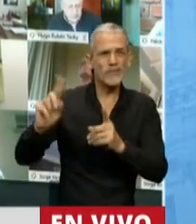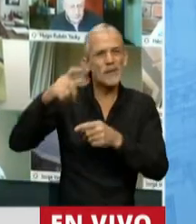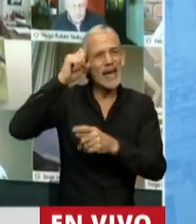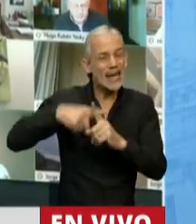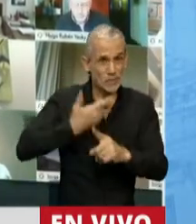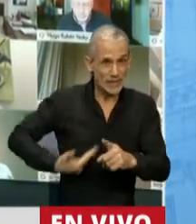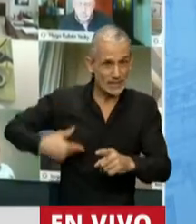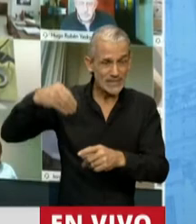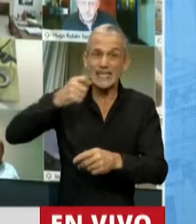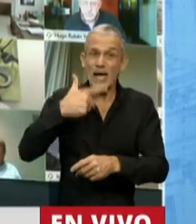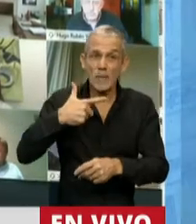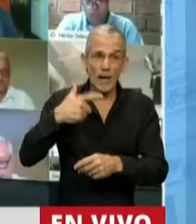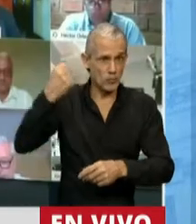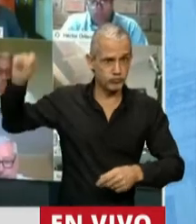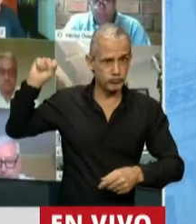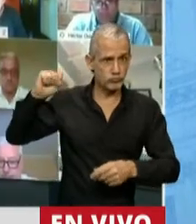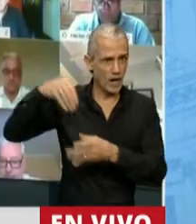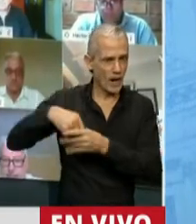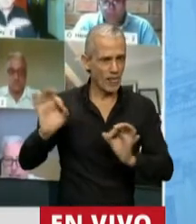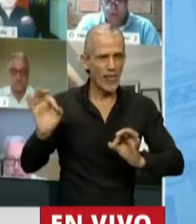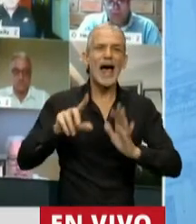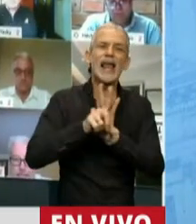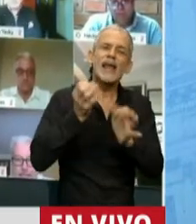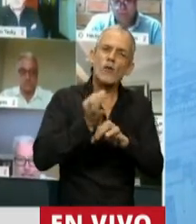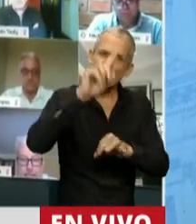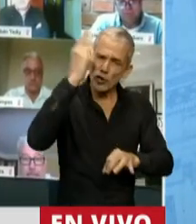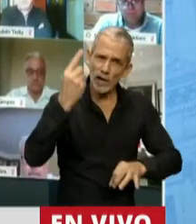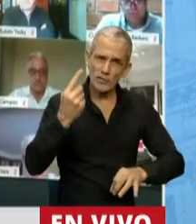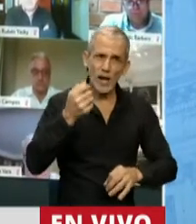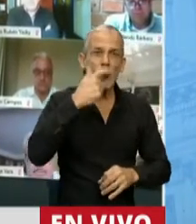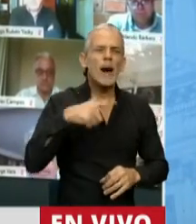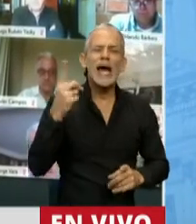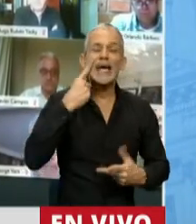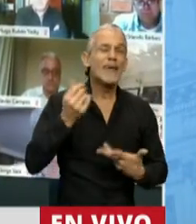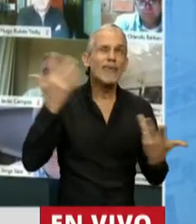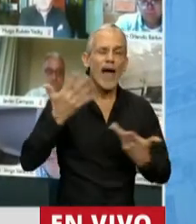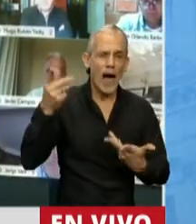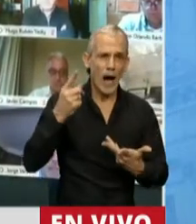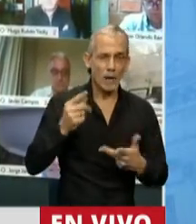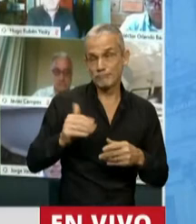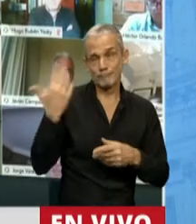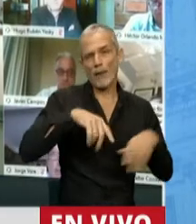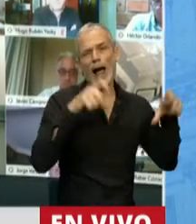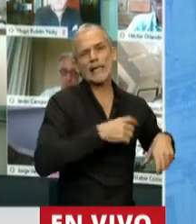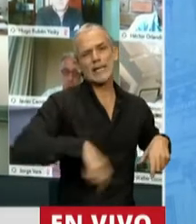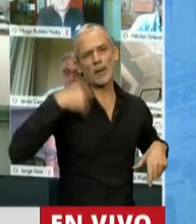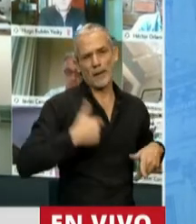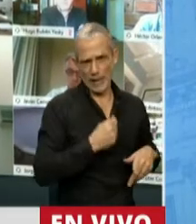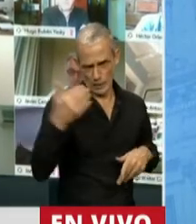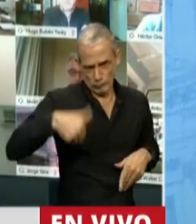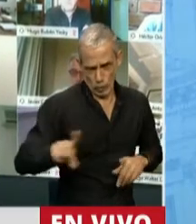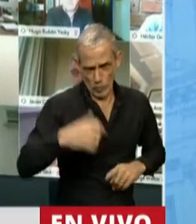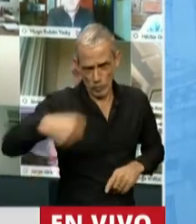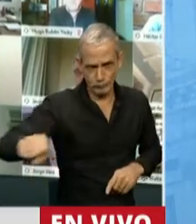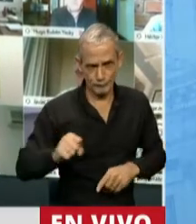expresidente Macri, que estuvo ausente. Lo mismo la ley de educación nacional, creo que sería, estaba en la cancha de Vélez, no fue